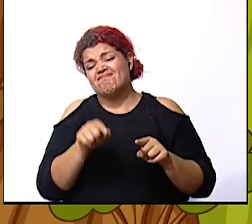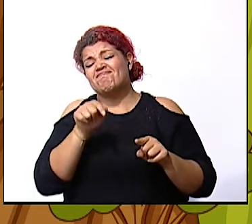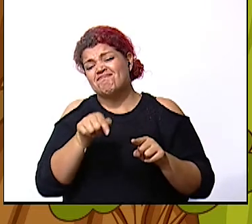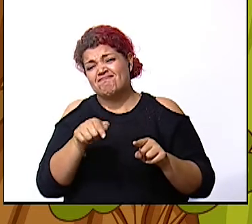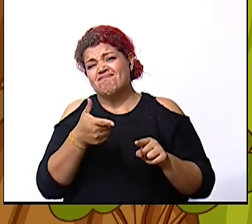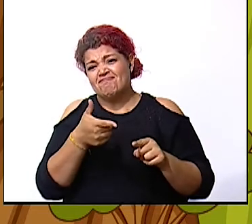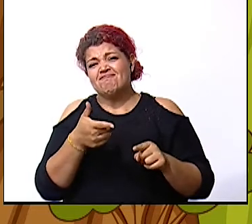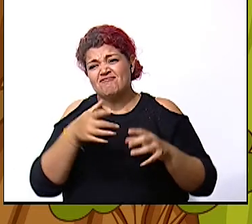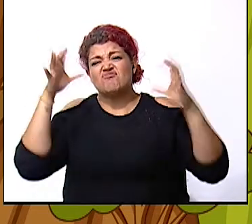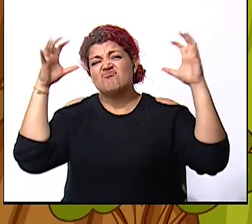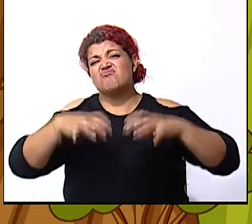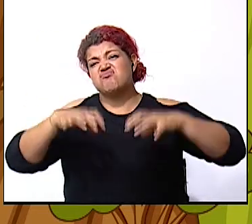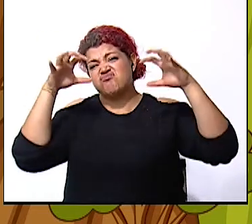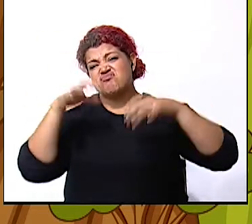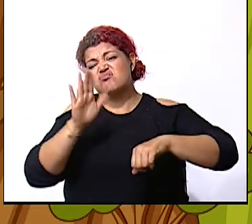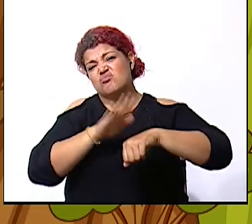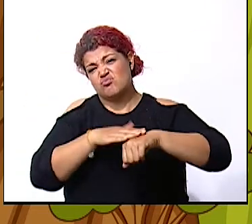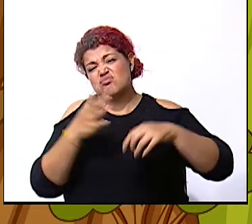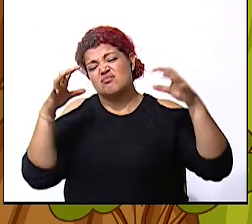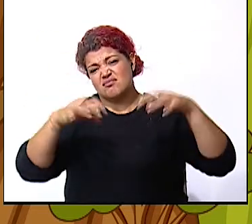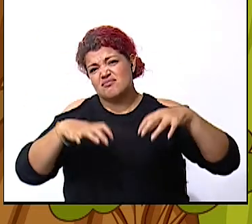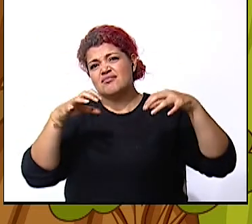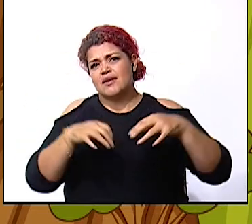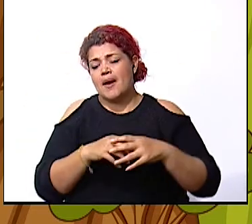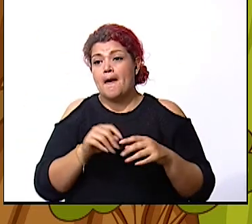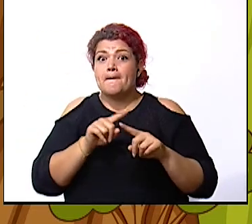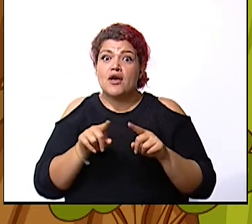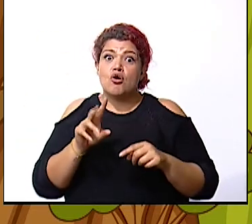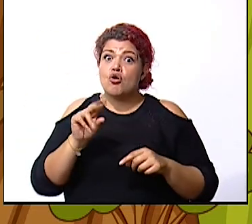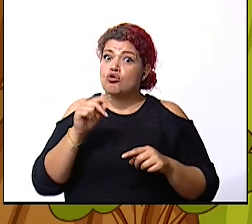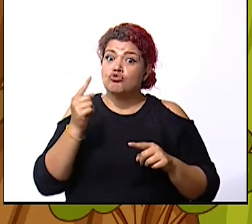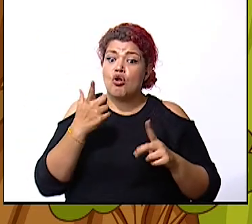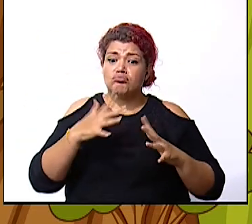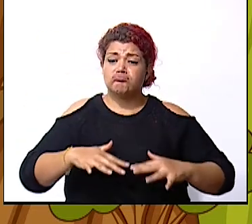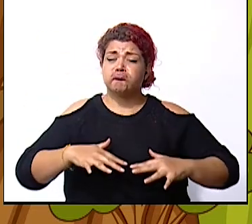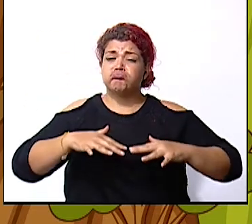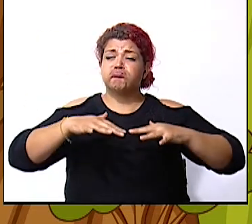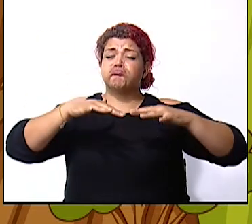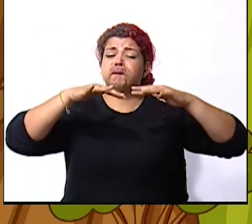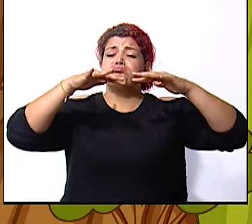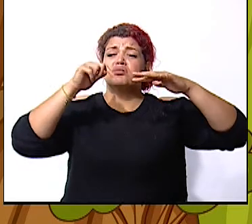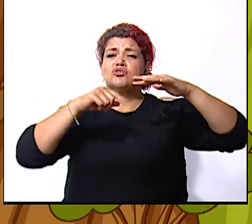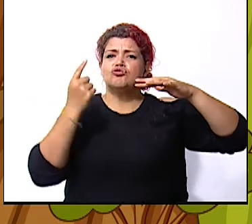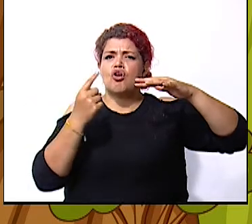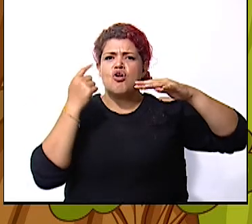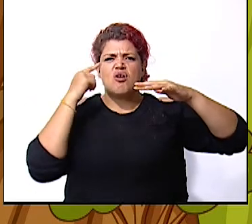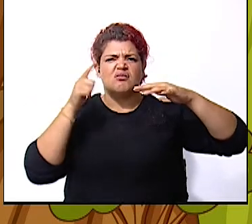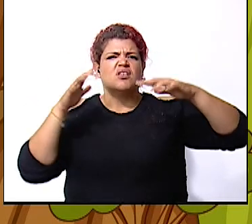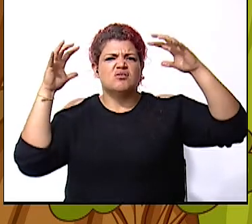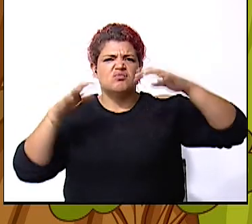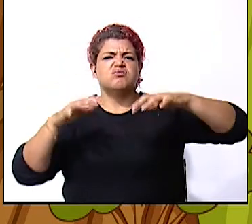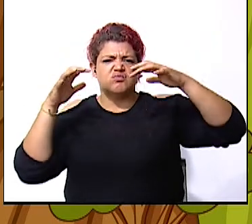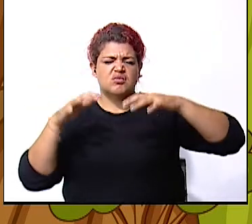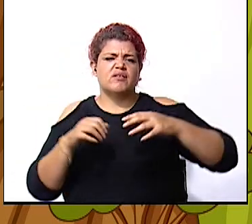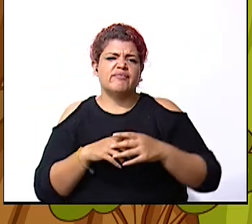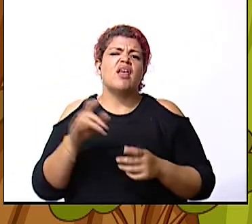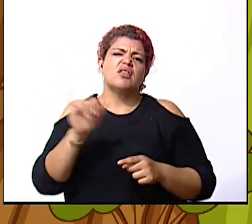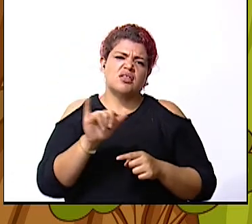lluviosa las inundaciones pero saben no solo las inundaciones son producto de la estación lluviosa